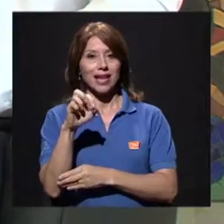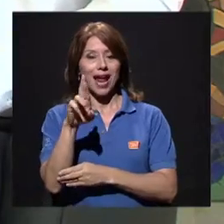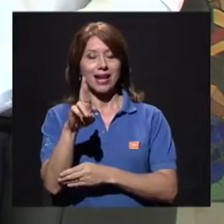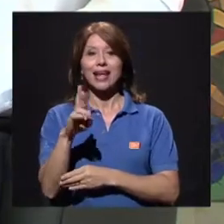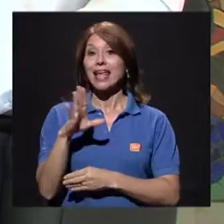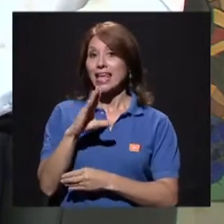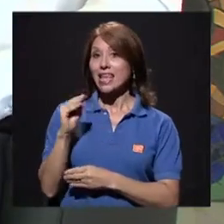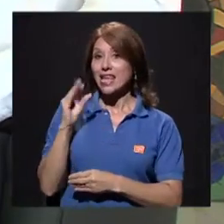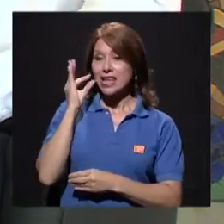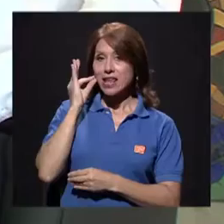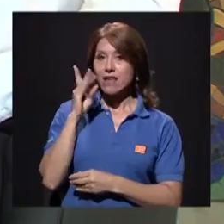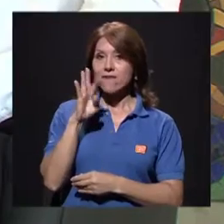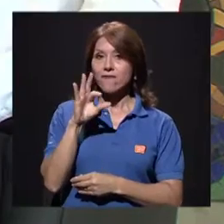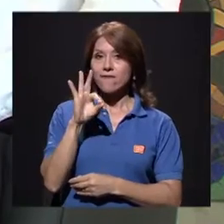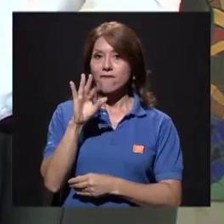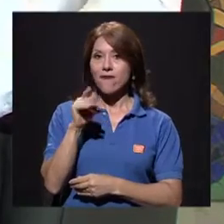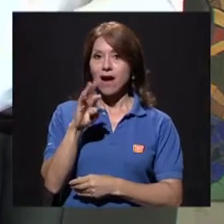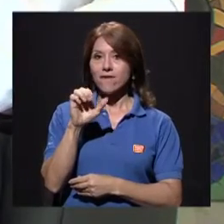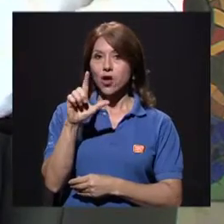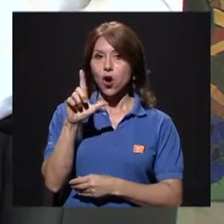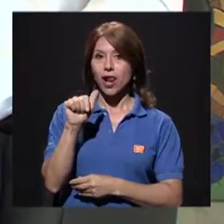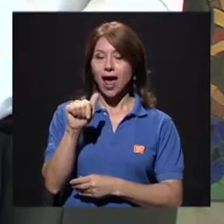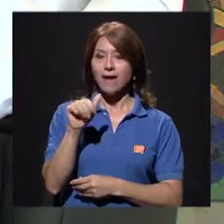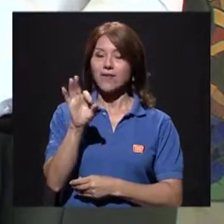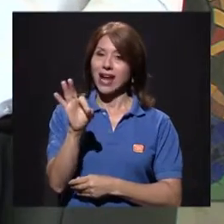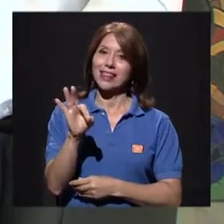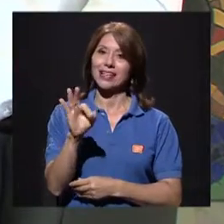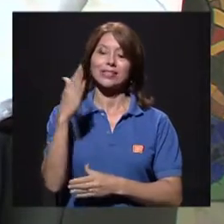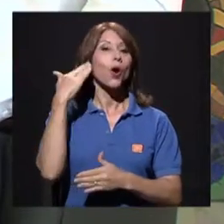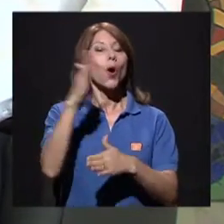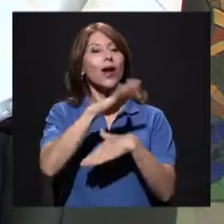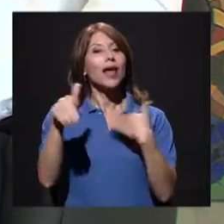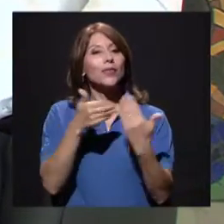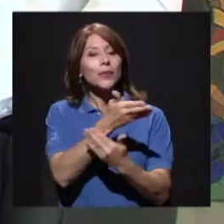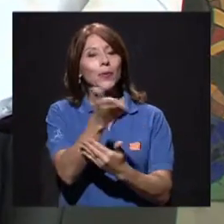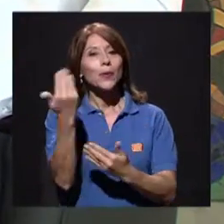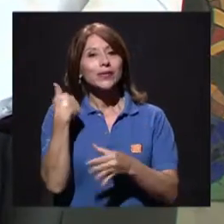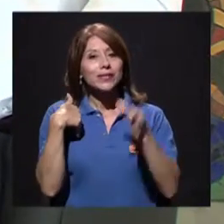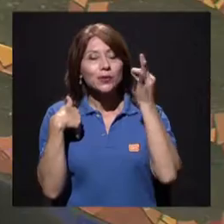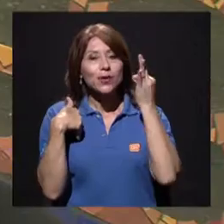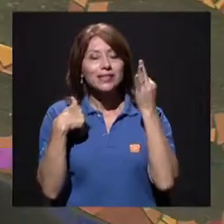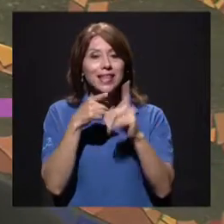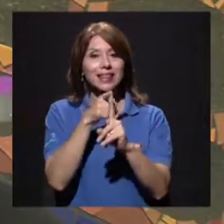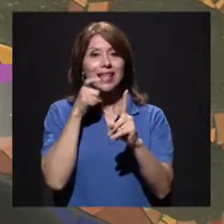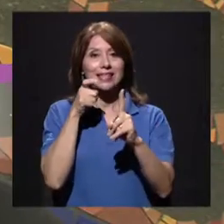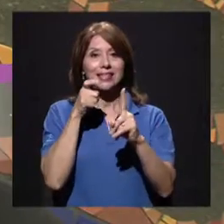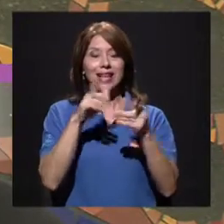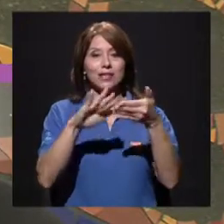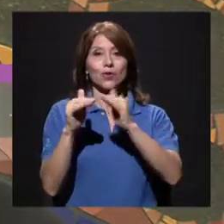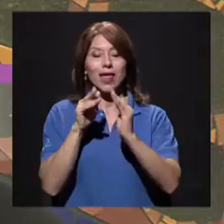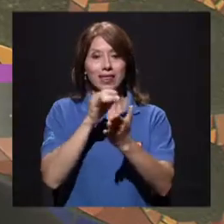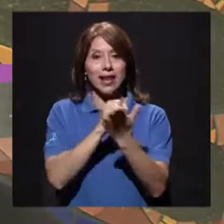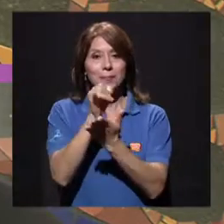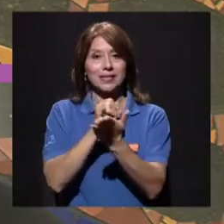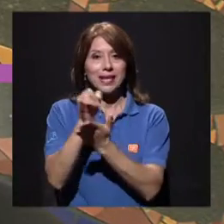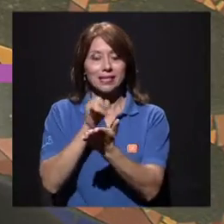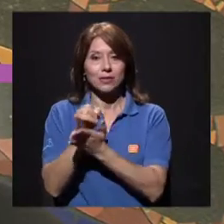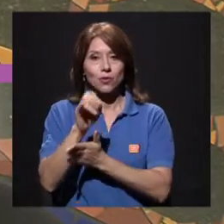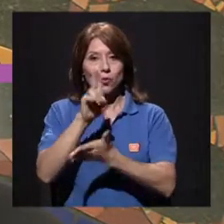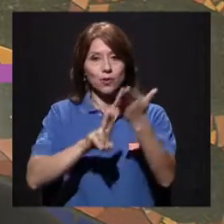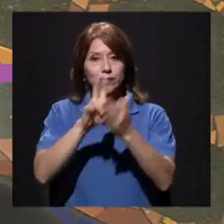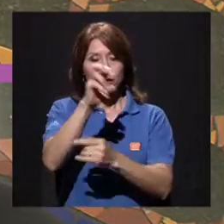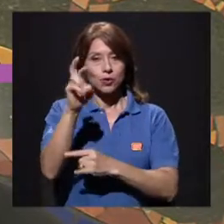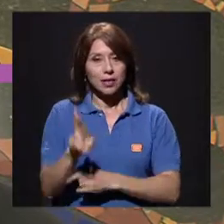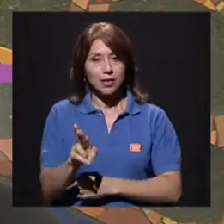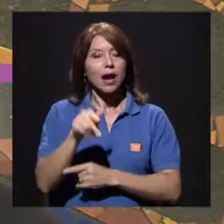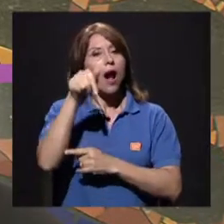Fabiola Fernández. Hola a todas y todos desde la Ciudad de Investigación de la Universidad de Costa Rica. Estamos hoy trayéndoles un